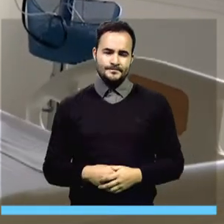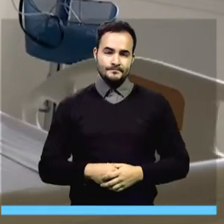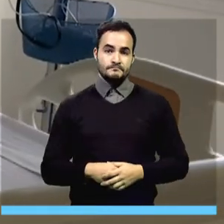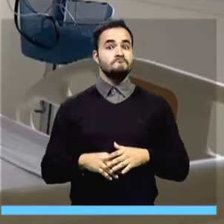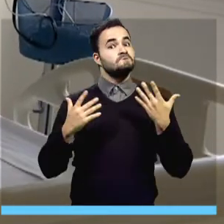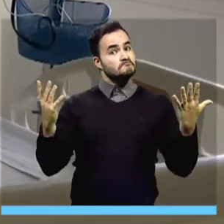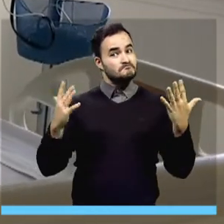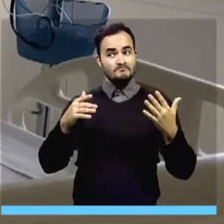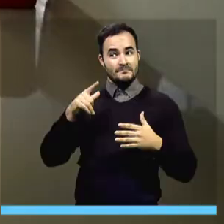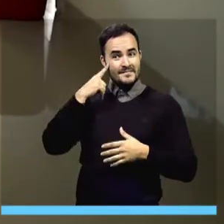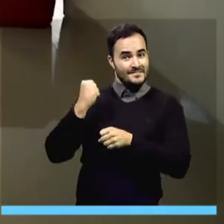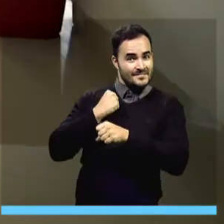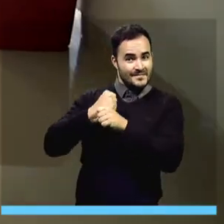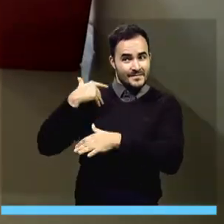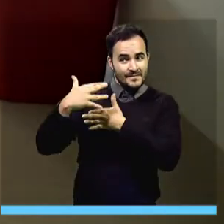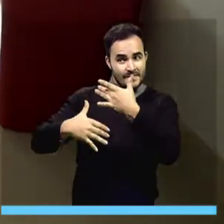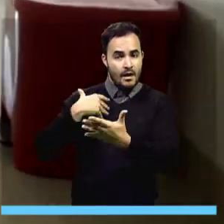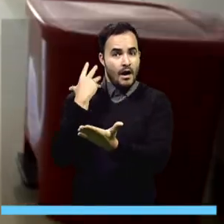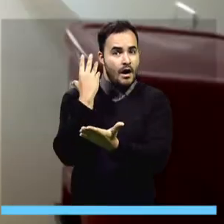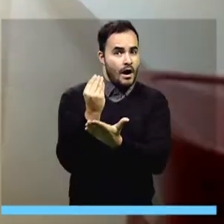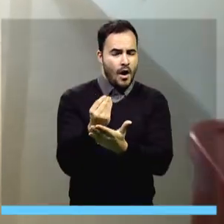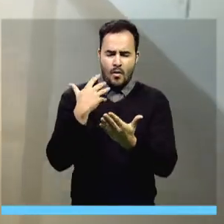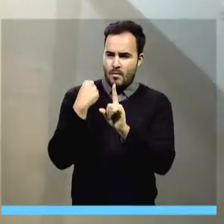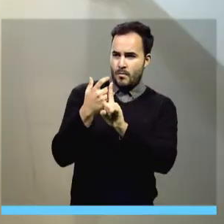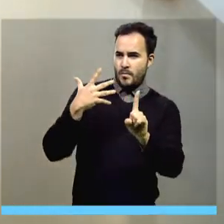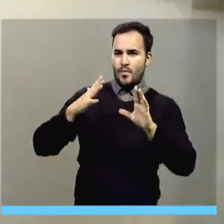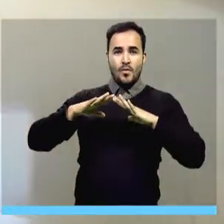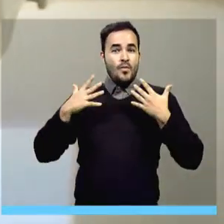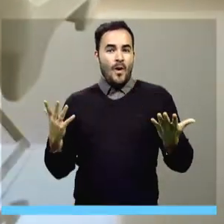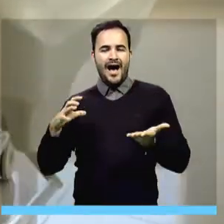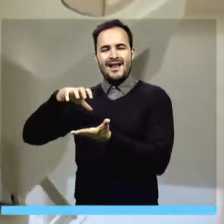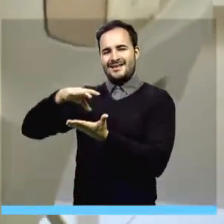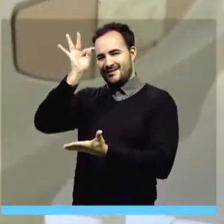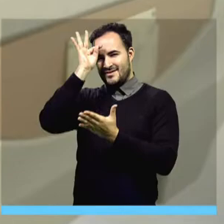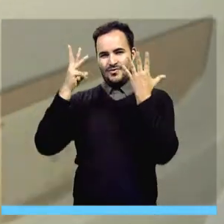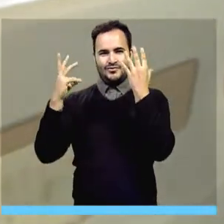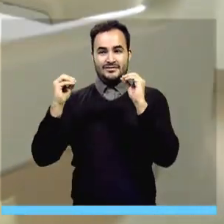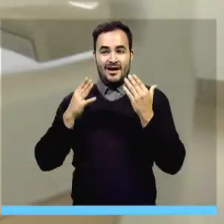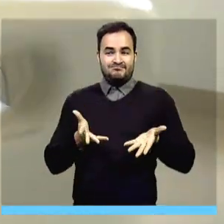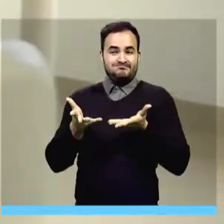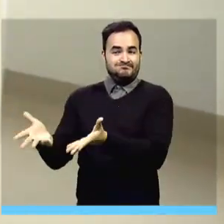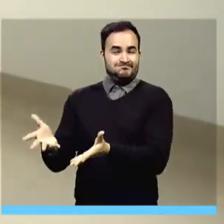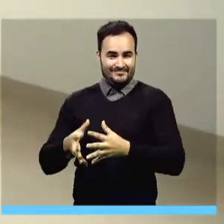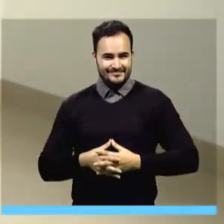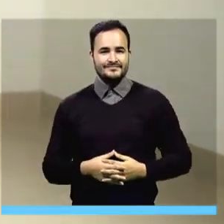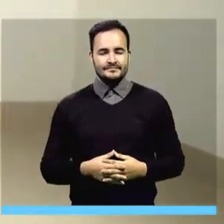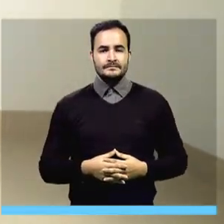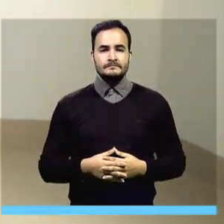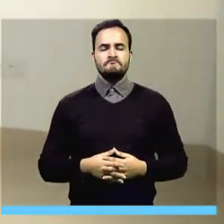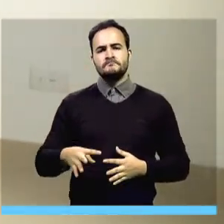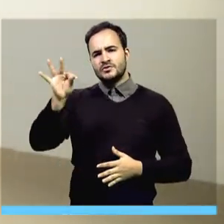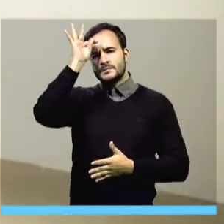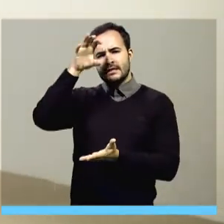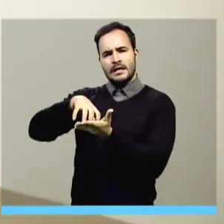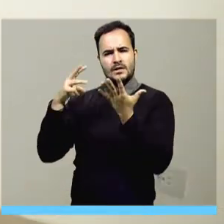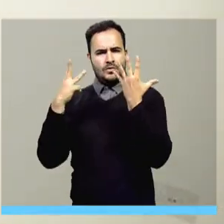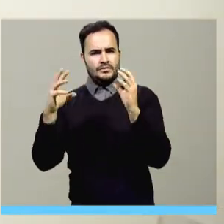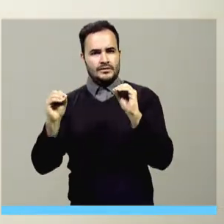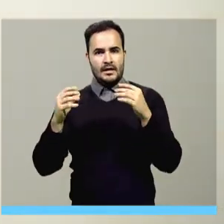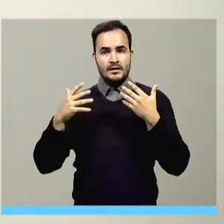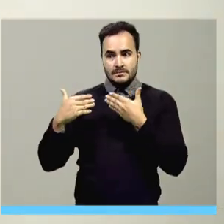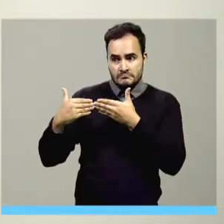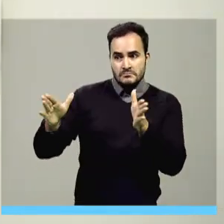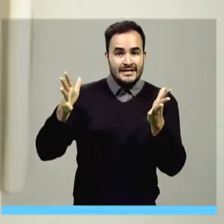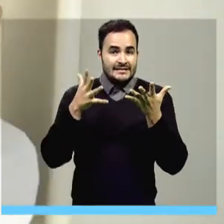los grandes resultados de este trabajo es la capacidad instalada de la Clínica de la 80. La Clínica 80 que